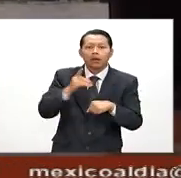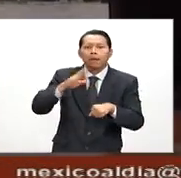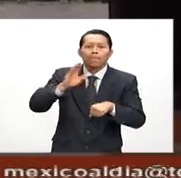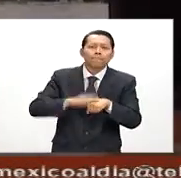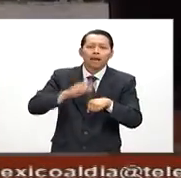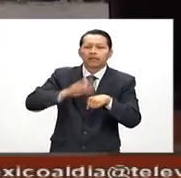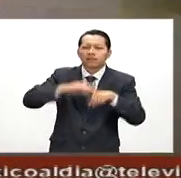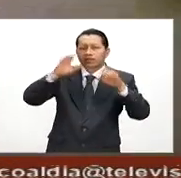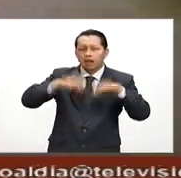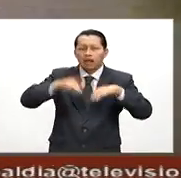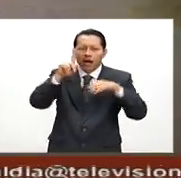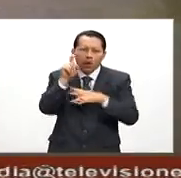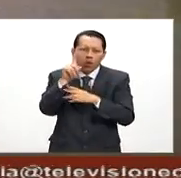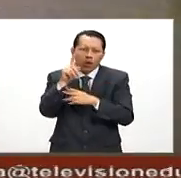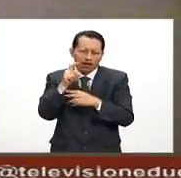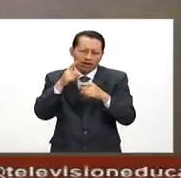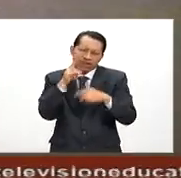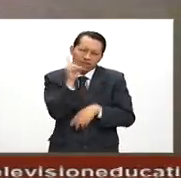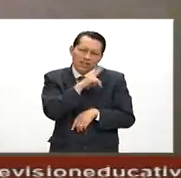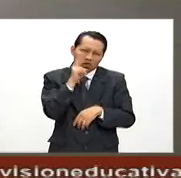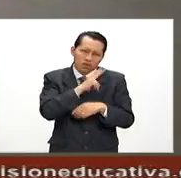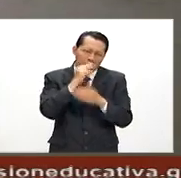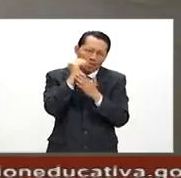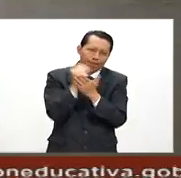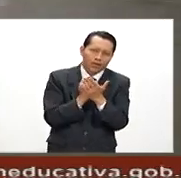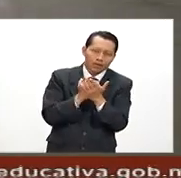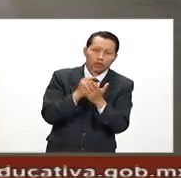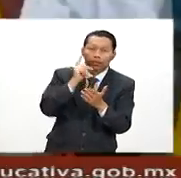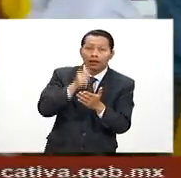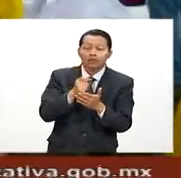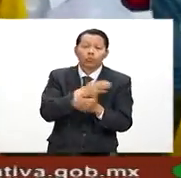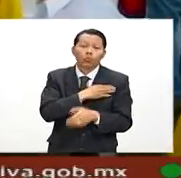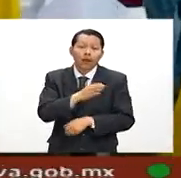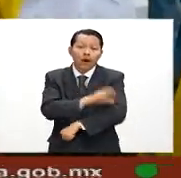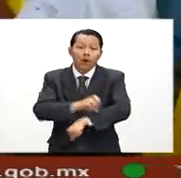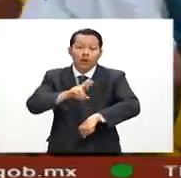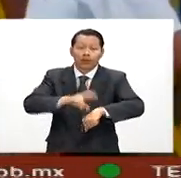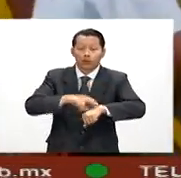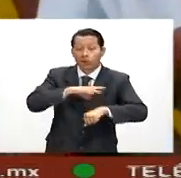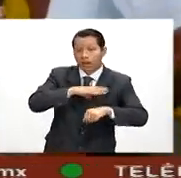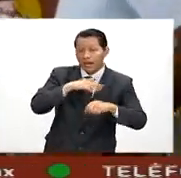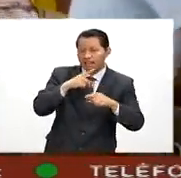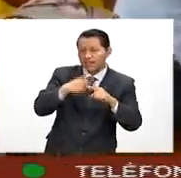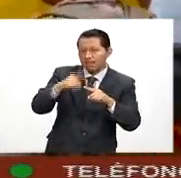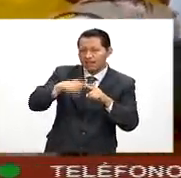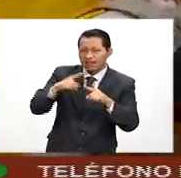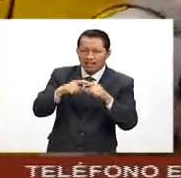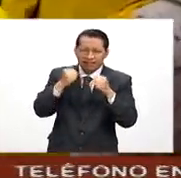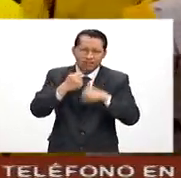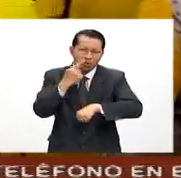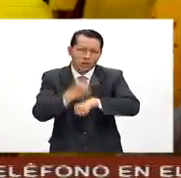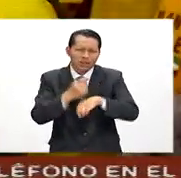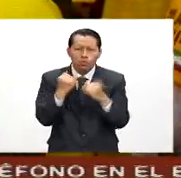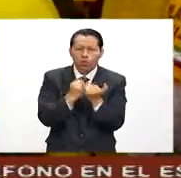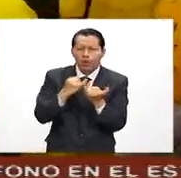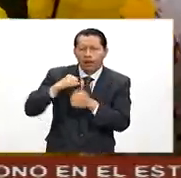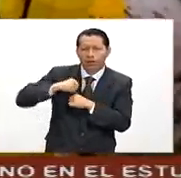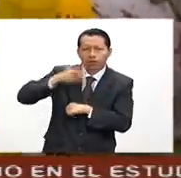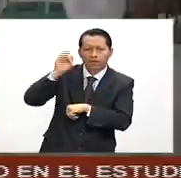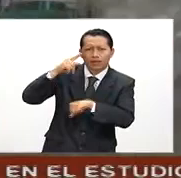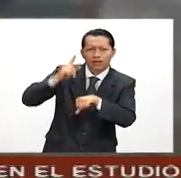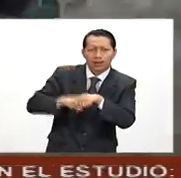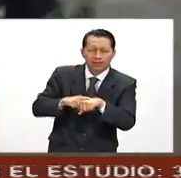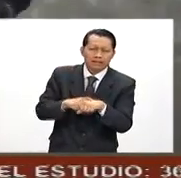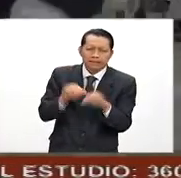agua que viento. Autoridades locales aseguran que la buena coordinación entre las corporaciones de seguridad y autoridades federales fueron clave